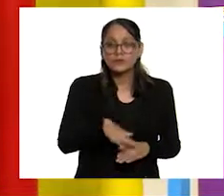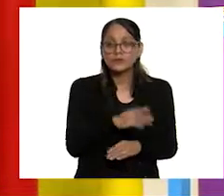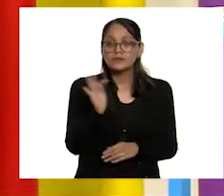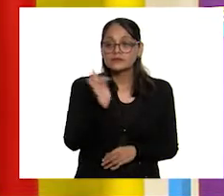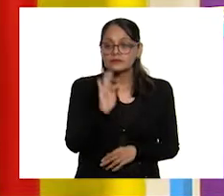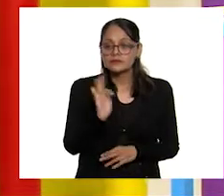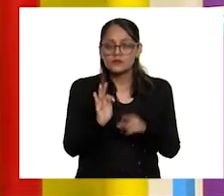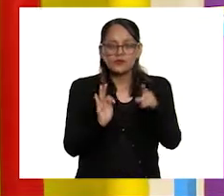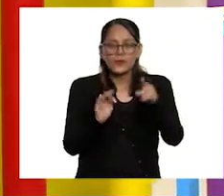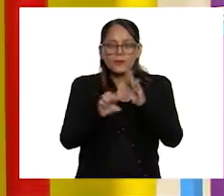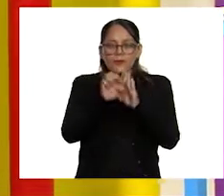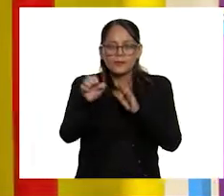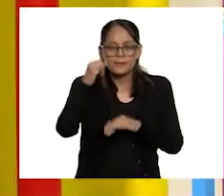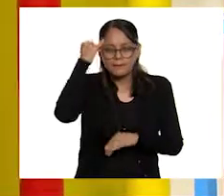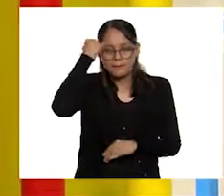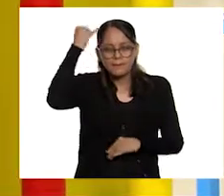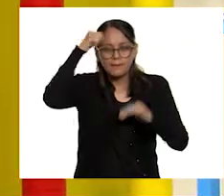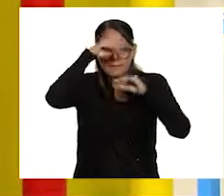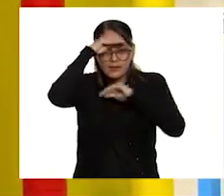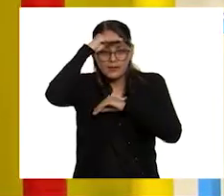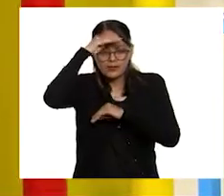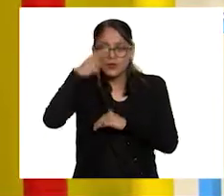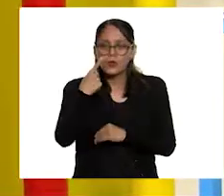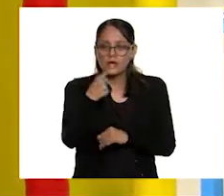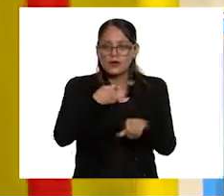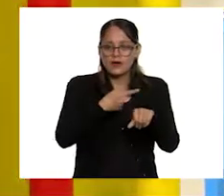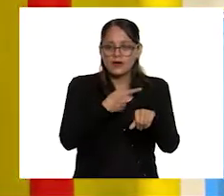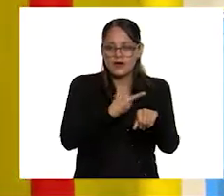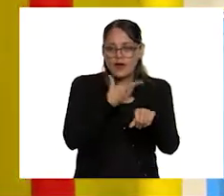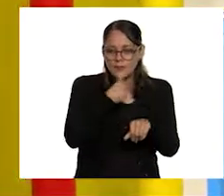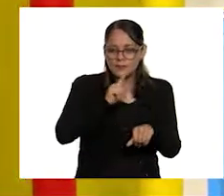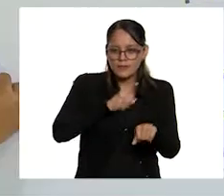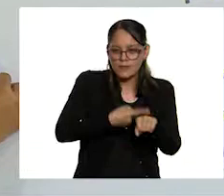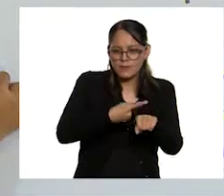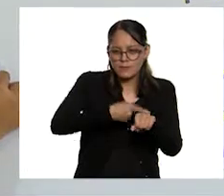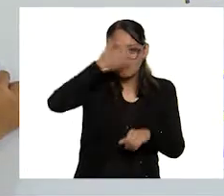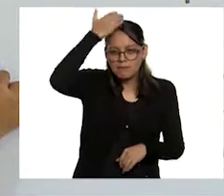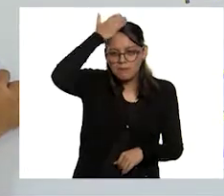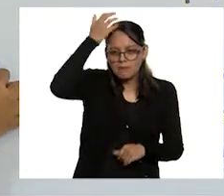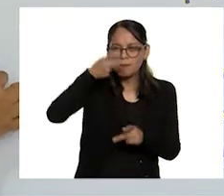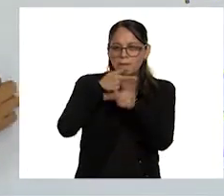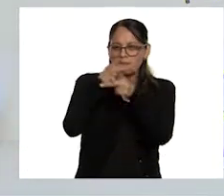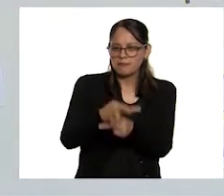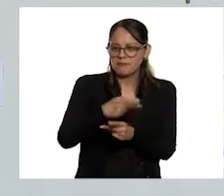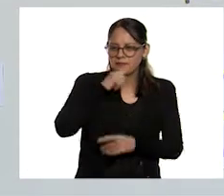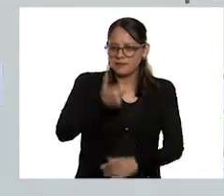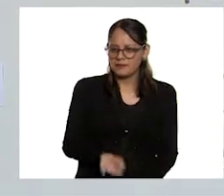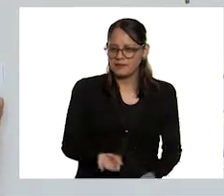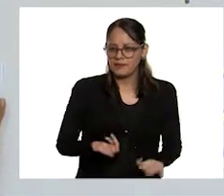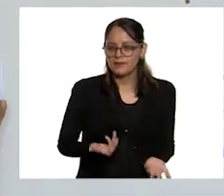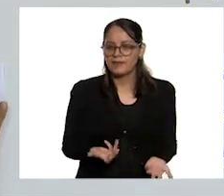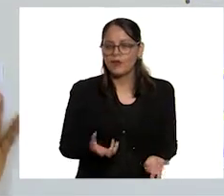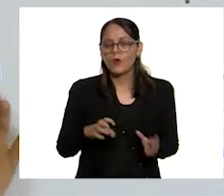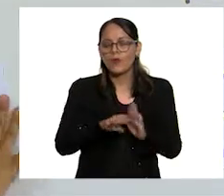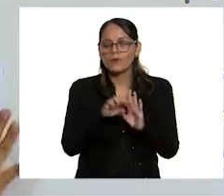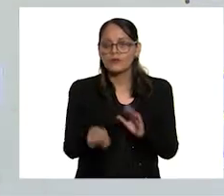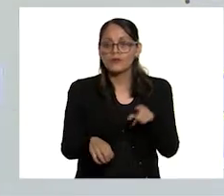no tienes... Imagínense a una enfermera o a un enfermero que no tuviera paciencia, que no fuera